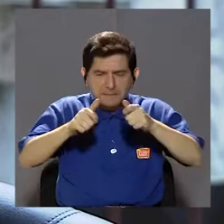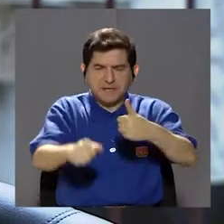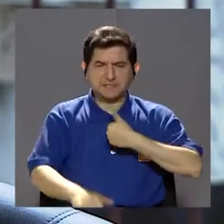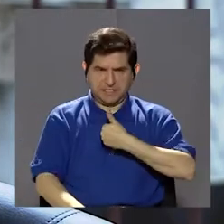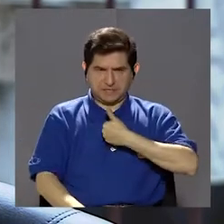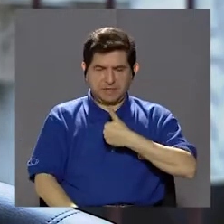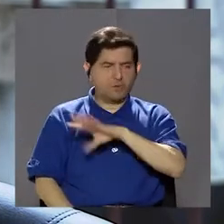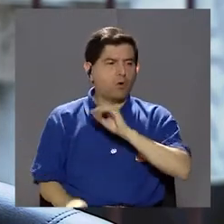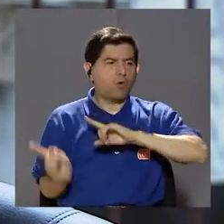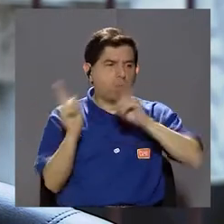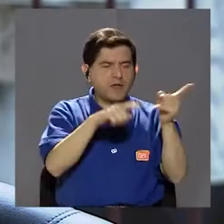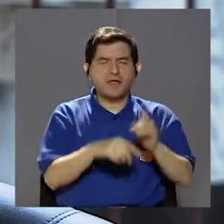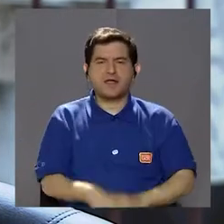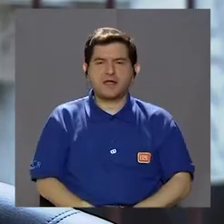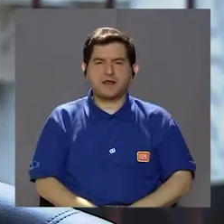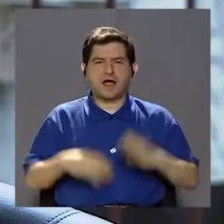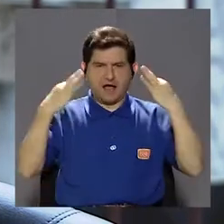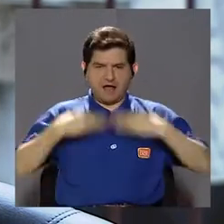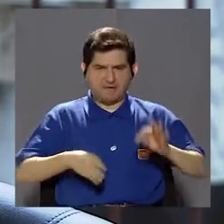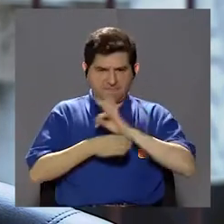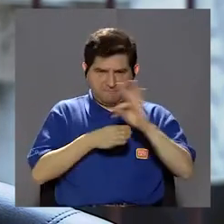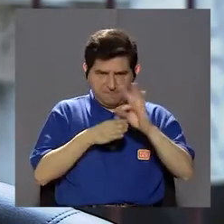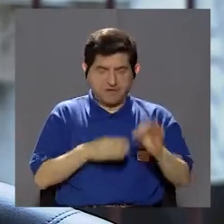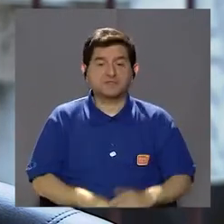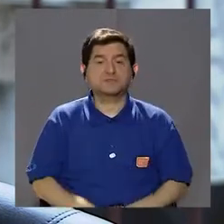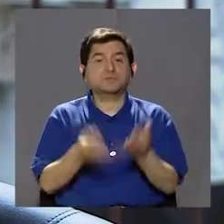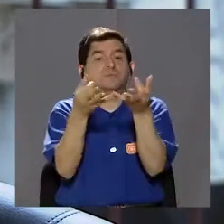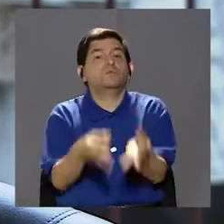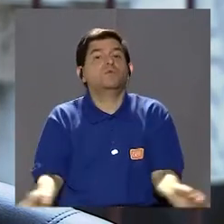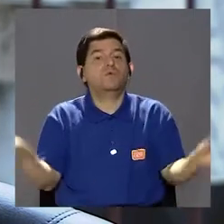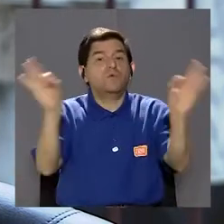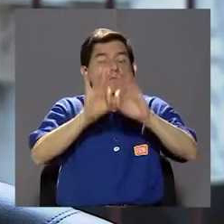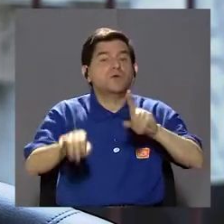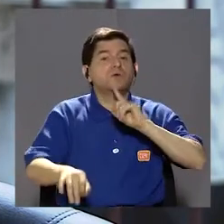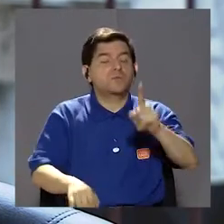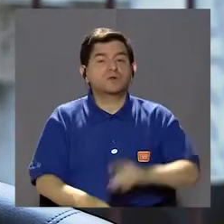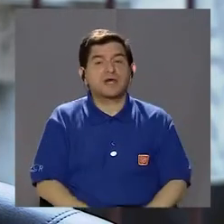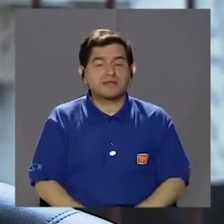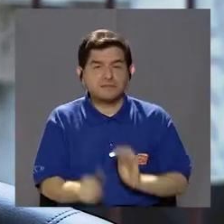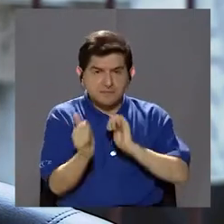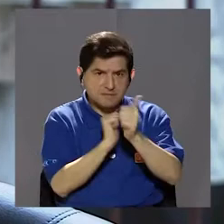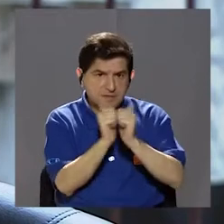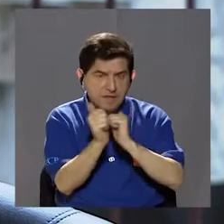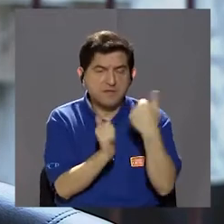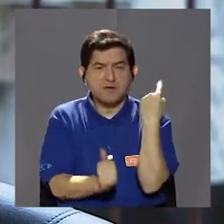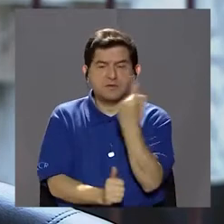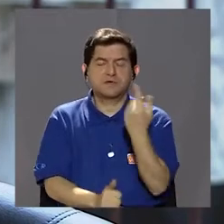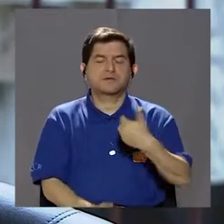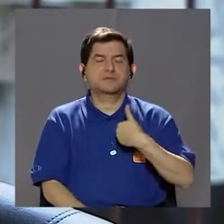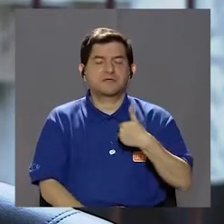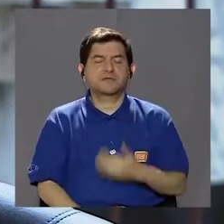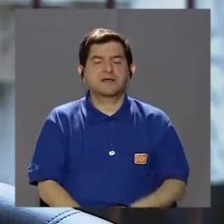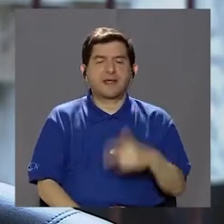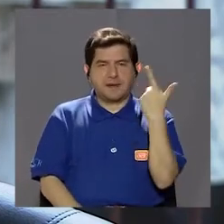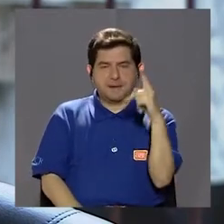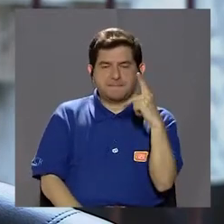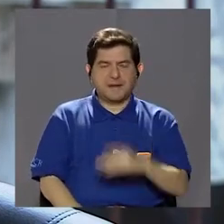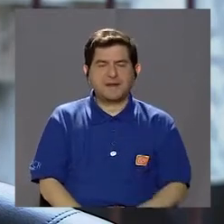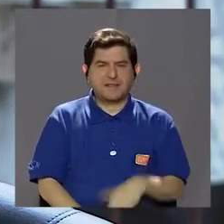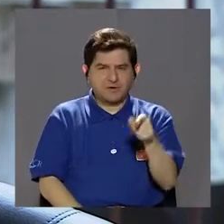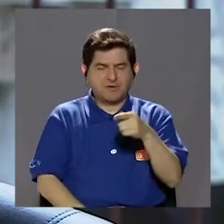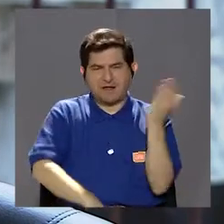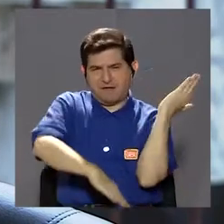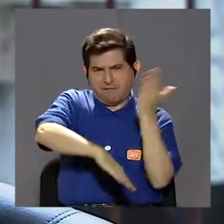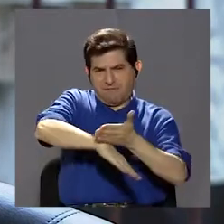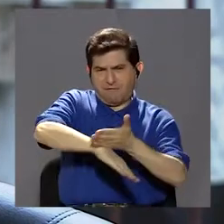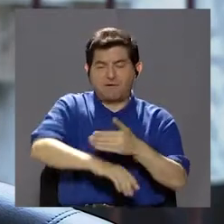automasaje, asistir a fisioterapia, en prevención, sí es importante aclarar que los deportes siempre van a tener un riesgo de lesión,